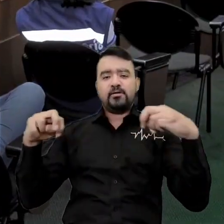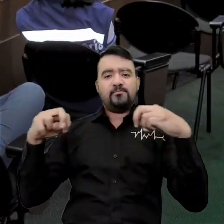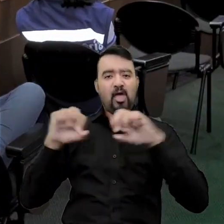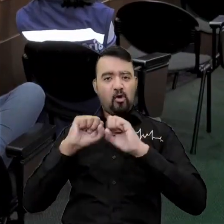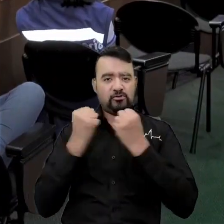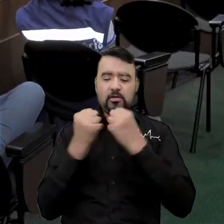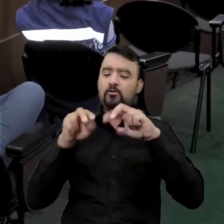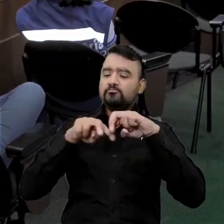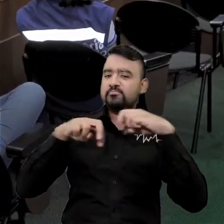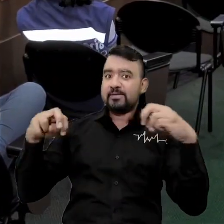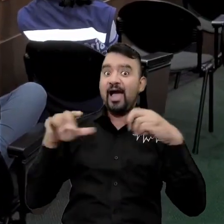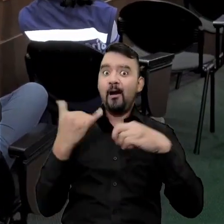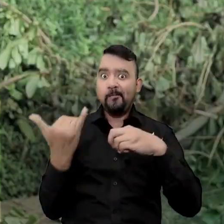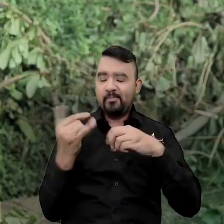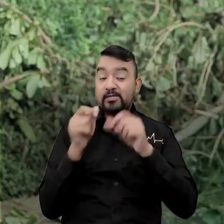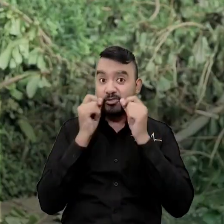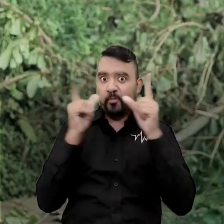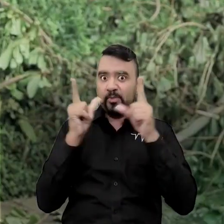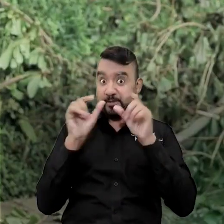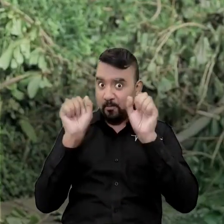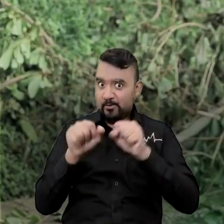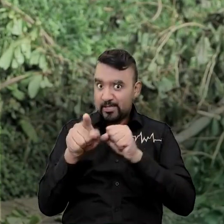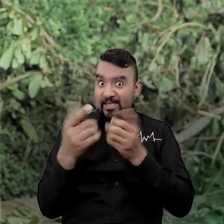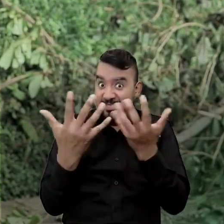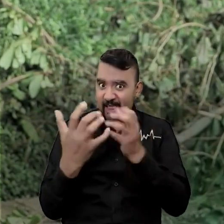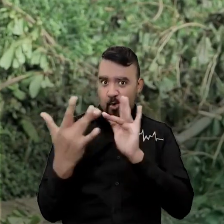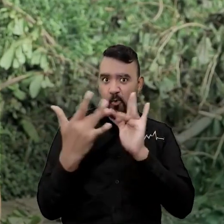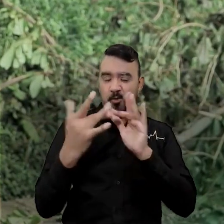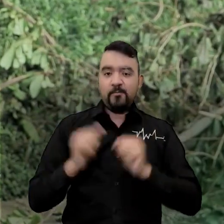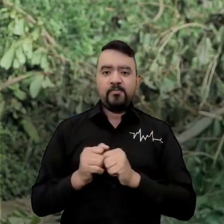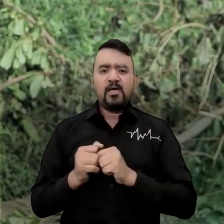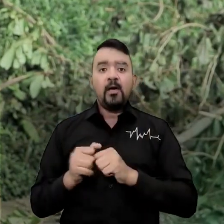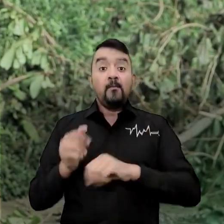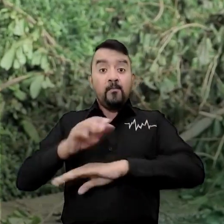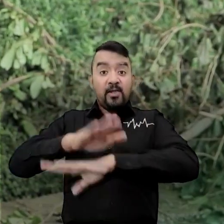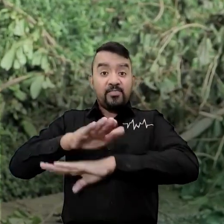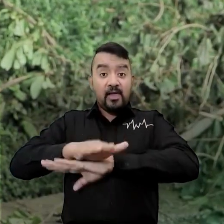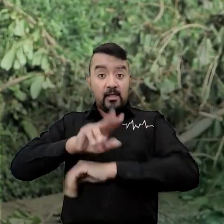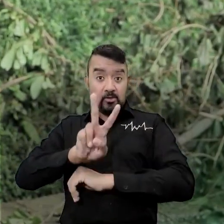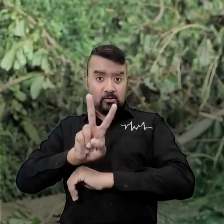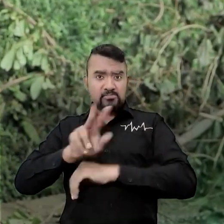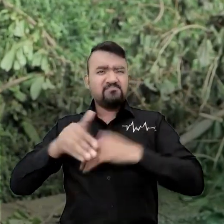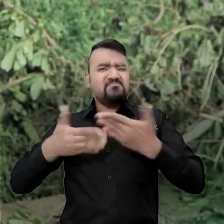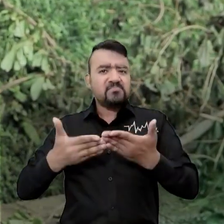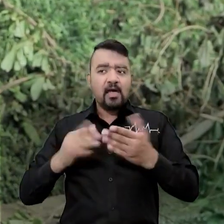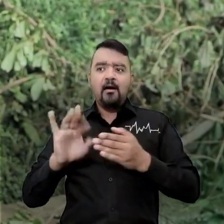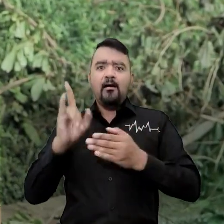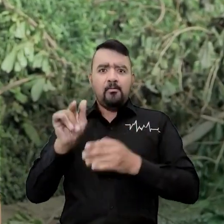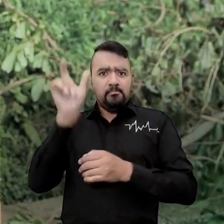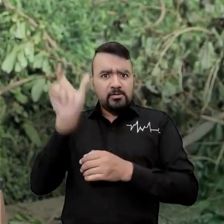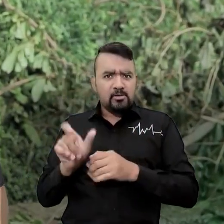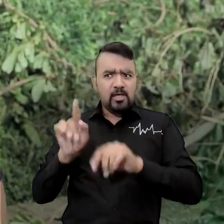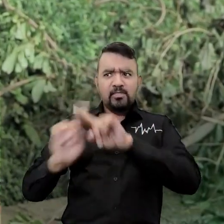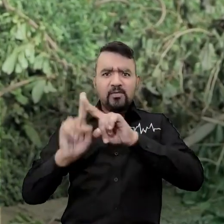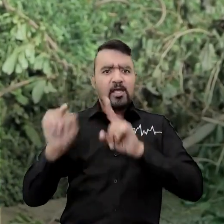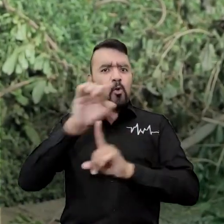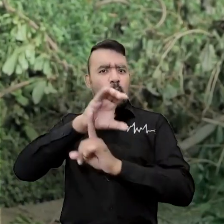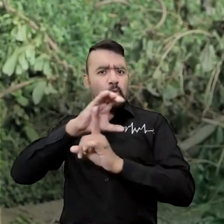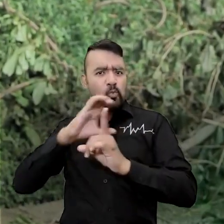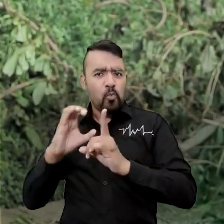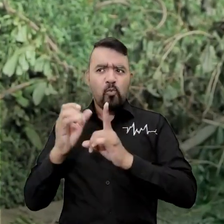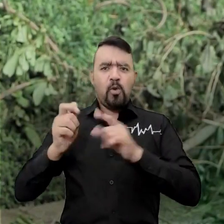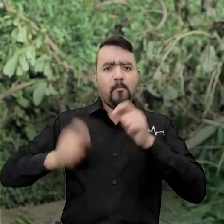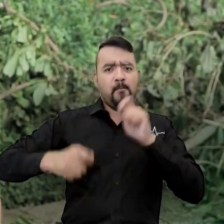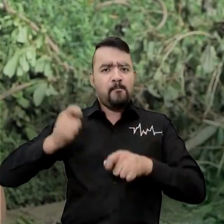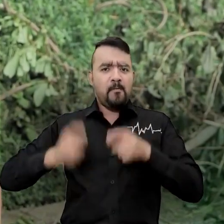vamos a tener una sorpresa muy importante, no se la pierdan. Y después a las 2 de la tarde vamos a tener una muestra artística y